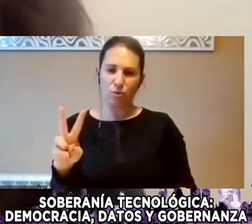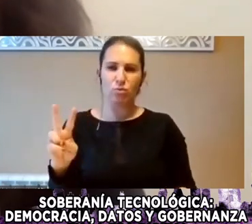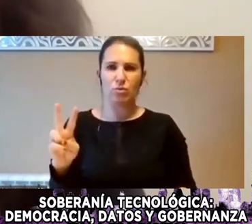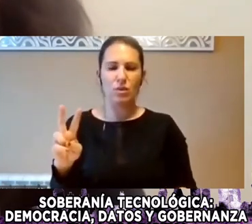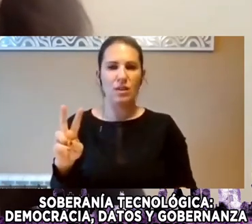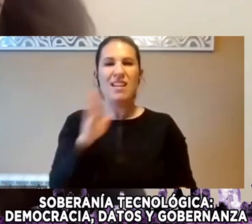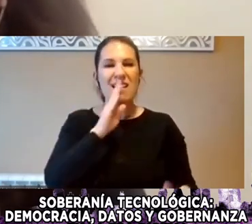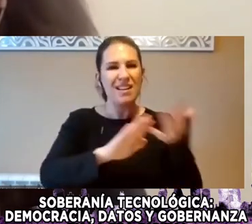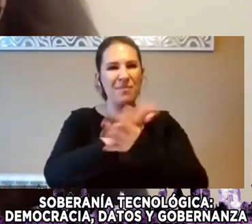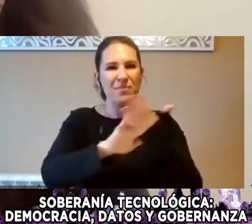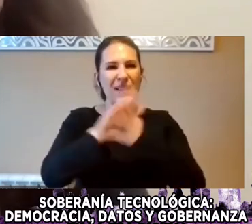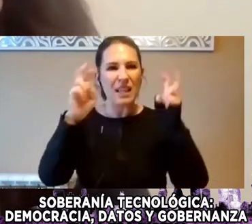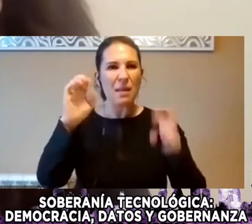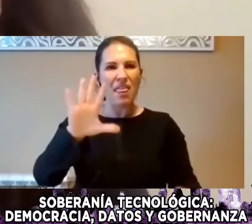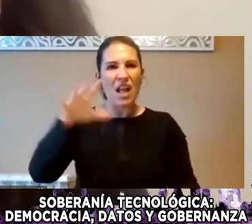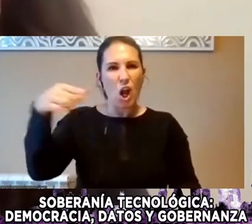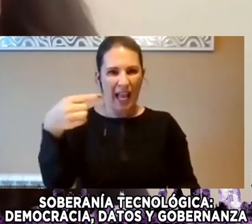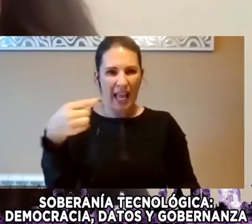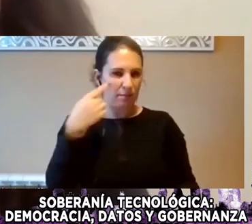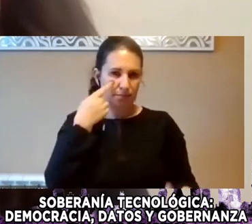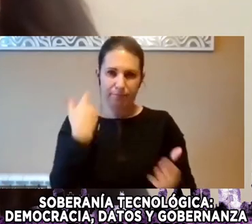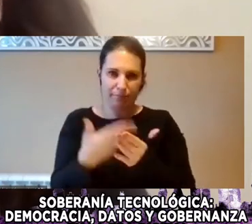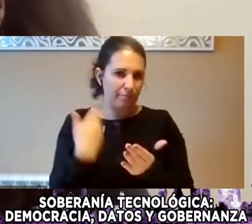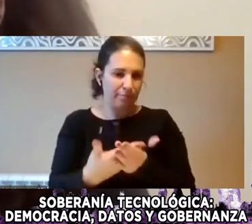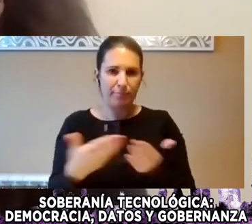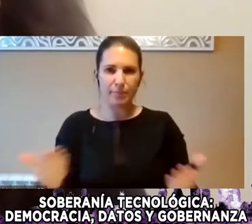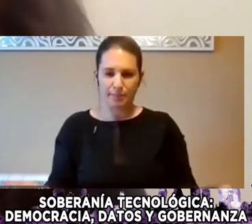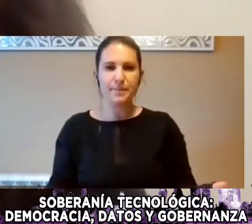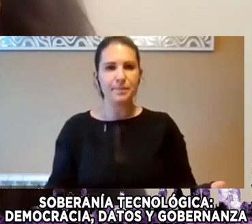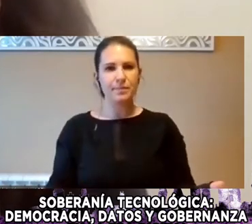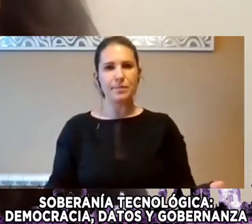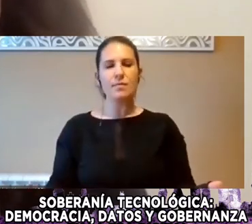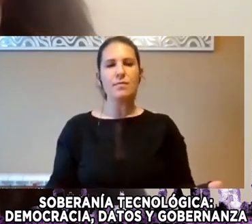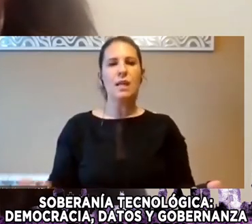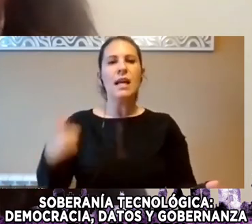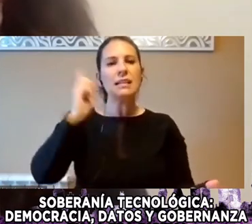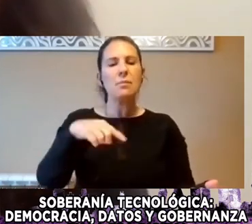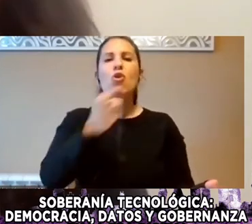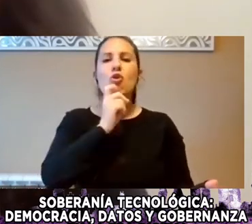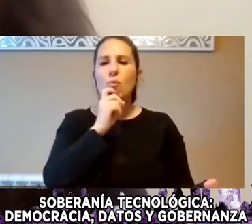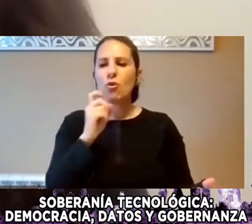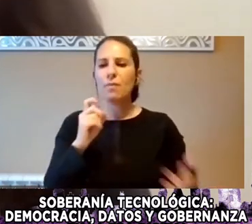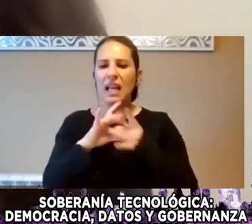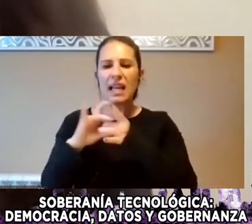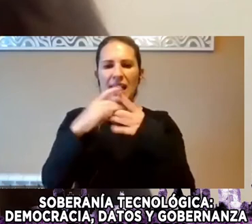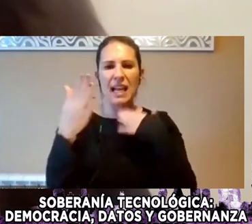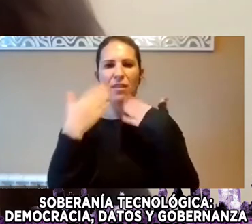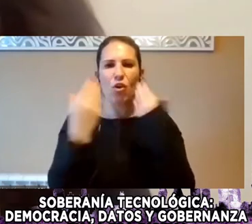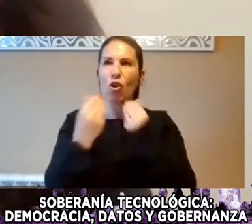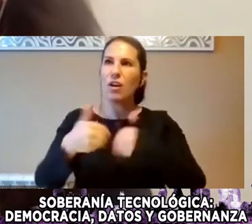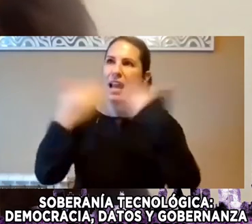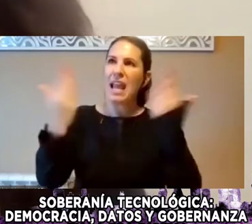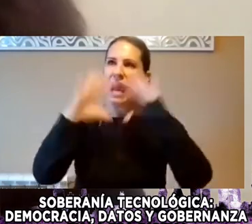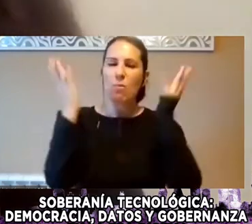Del tema 5G Y En Sus relaciones Con el resto Del mundo En Adopta